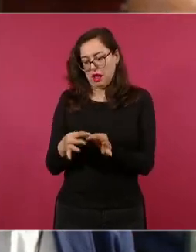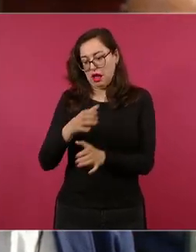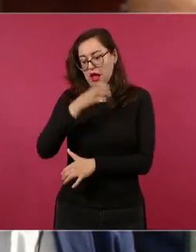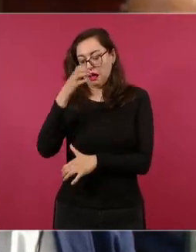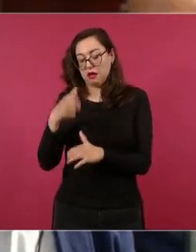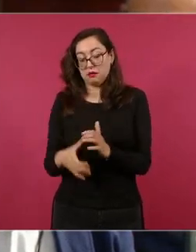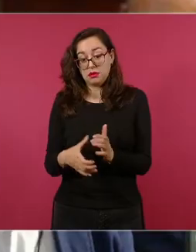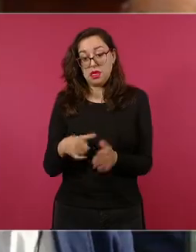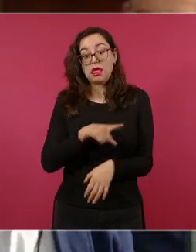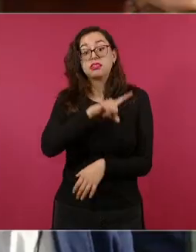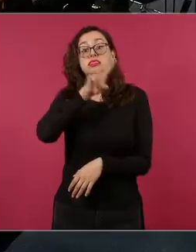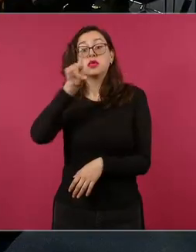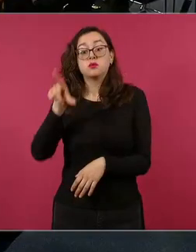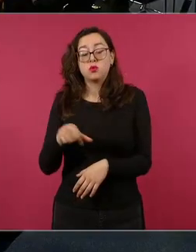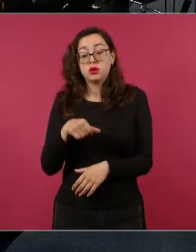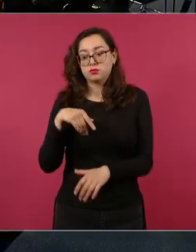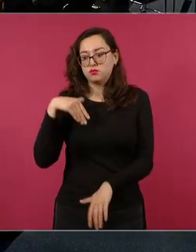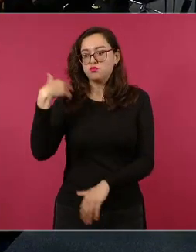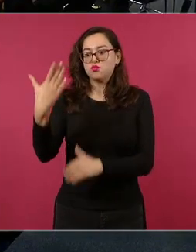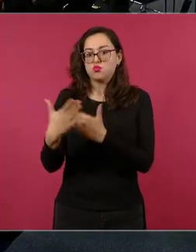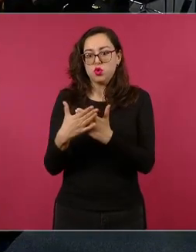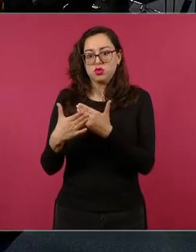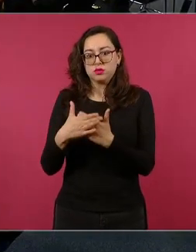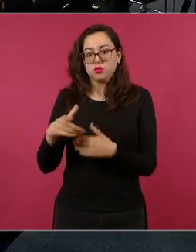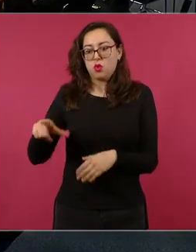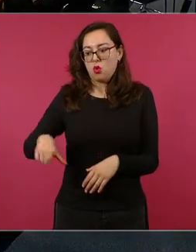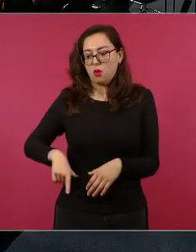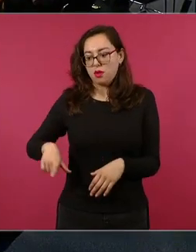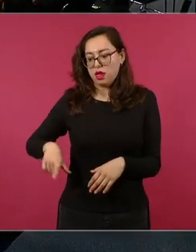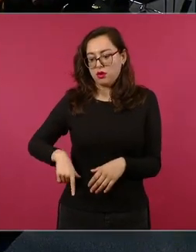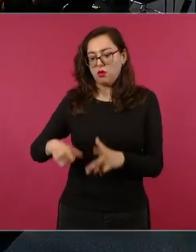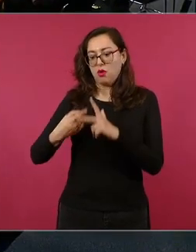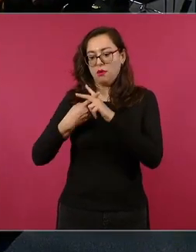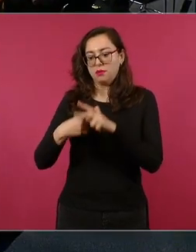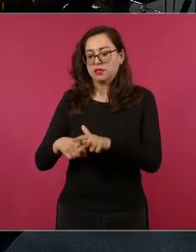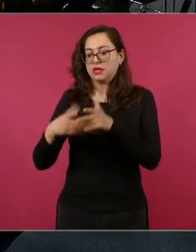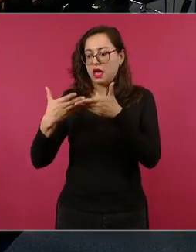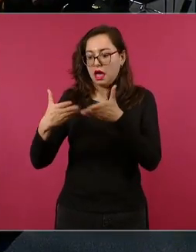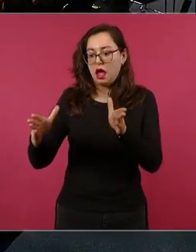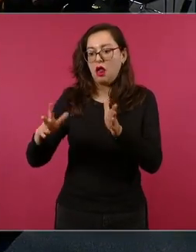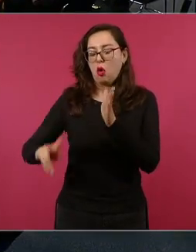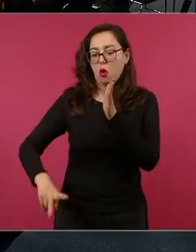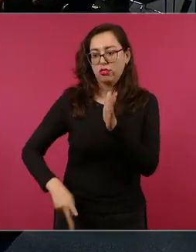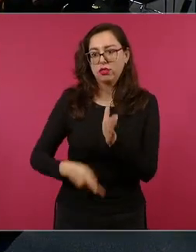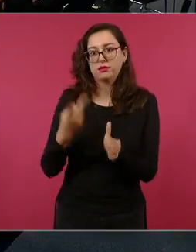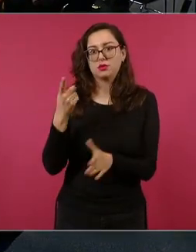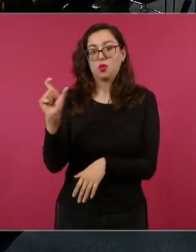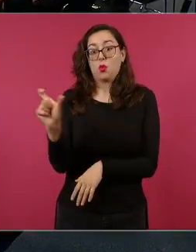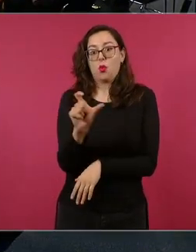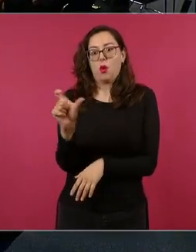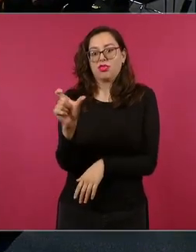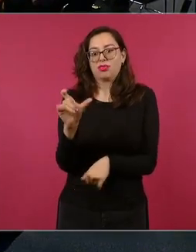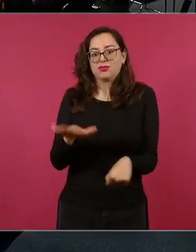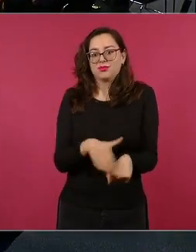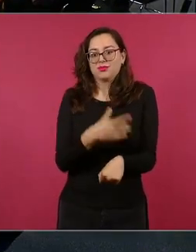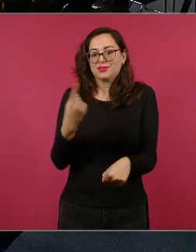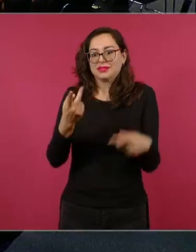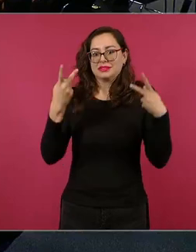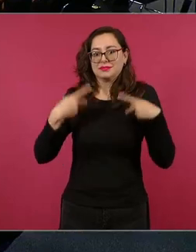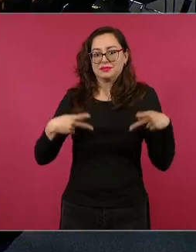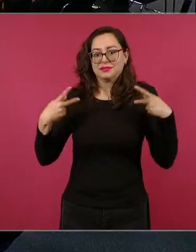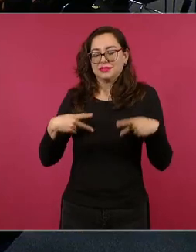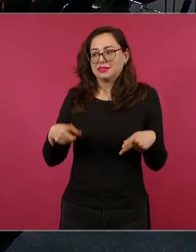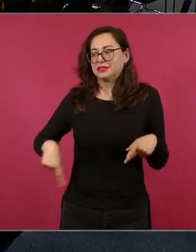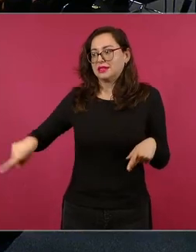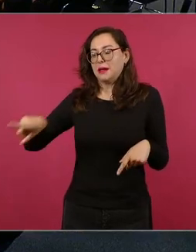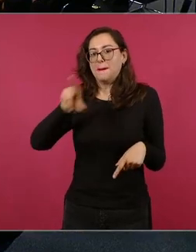cuándo se reabriría cuál es el plan porque de aquí muchos jóvenes se están sosteniendo para diversas cosas para sus